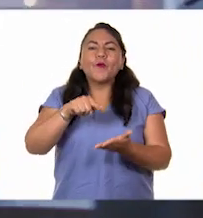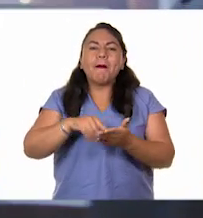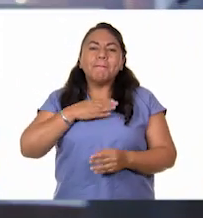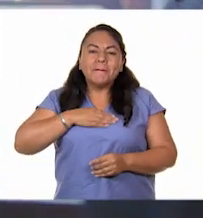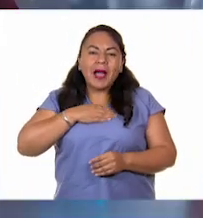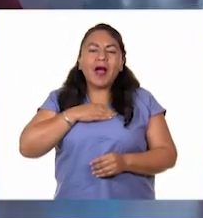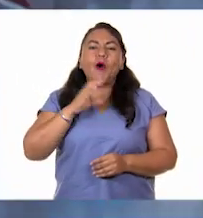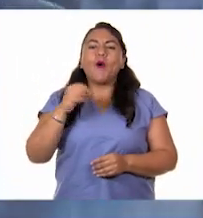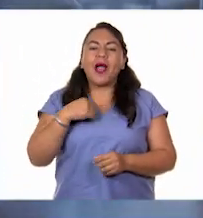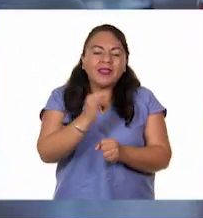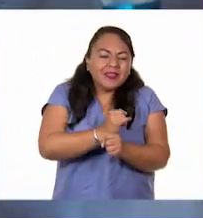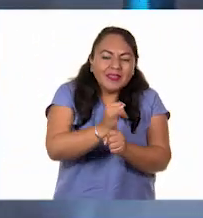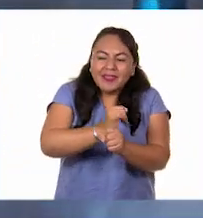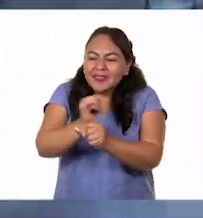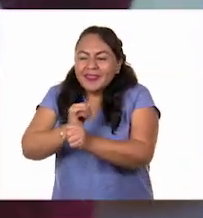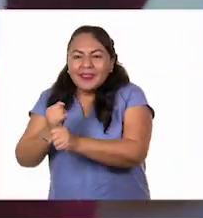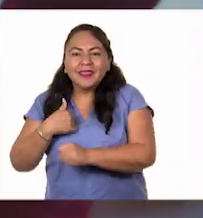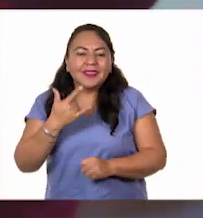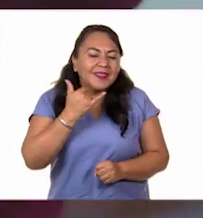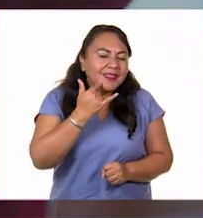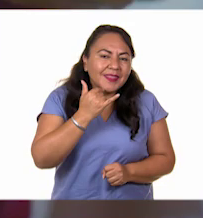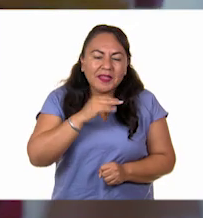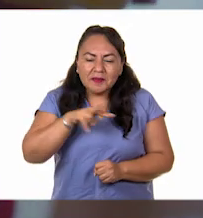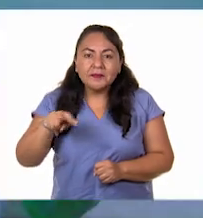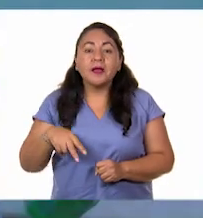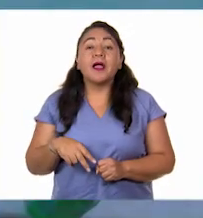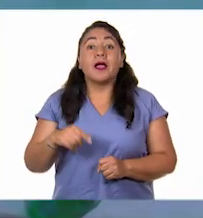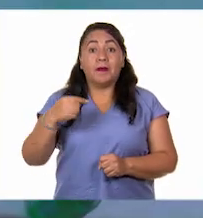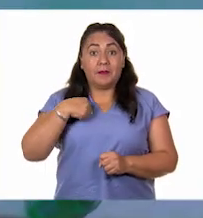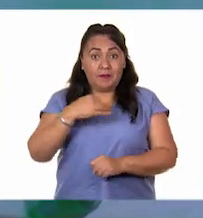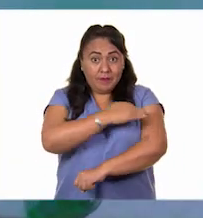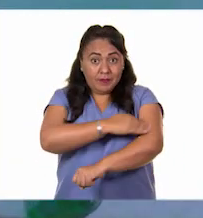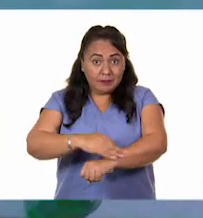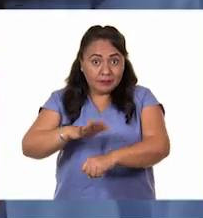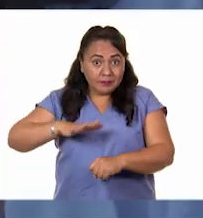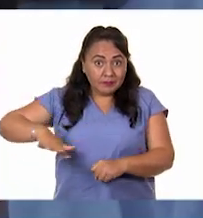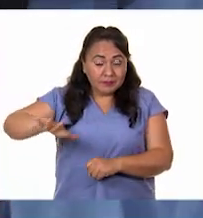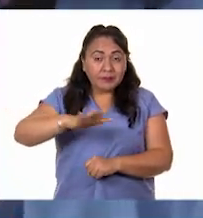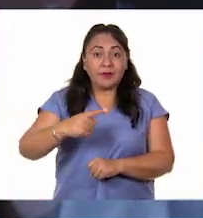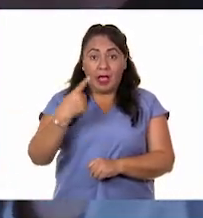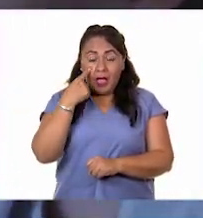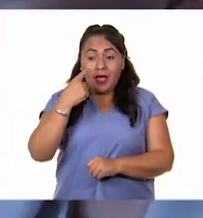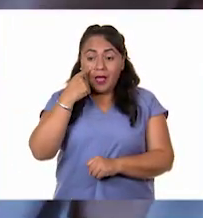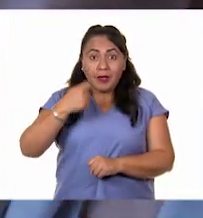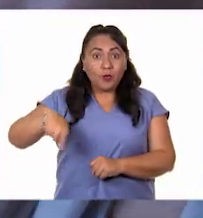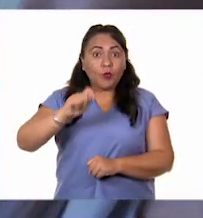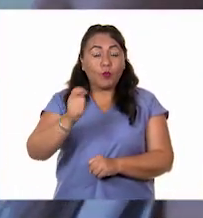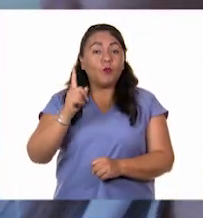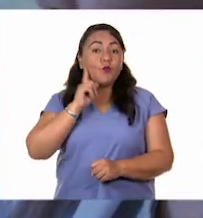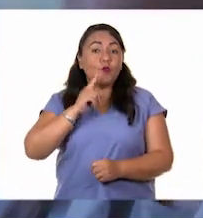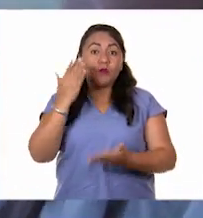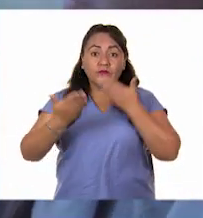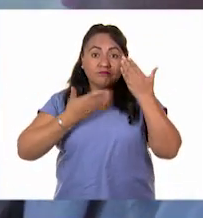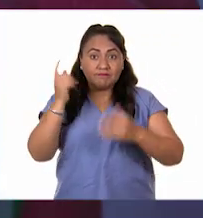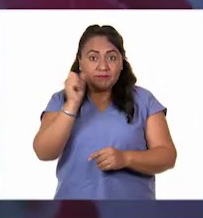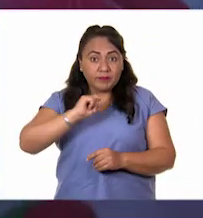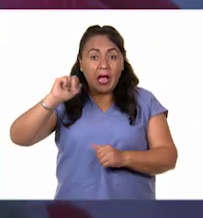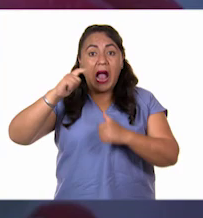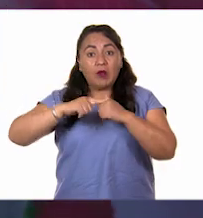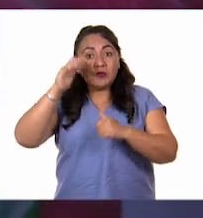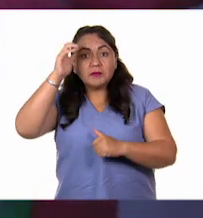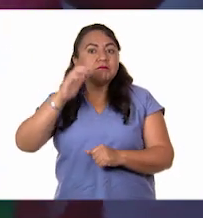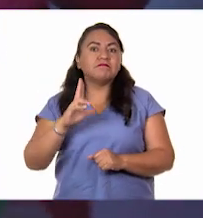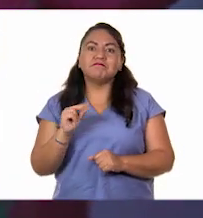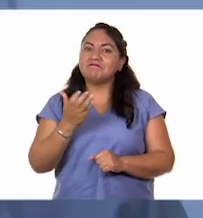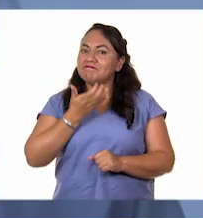y explorando todo lo que me encontraba a mi paso. En mi familia, no era tan común que alguna mujer estudiara profesionalmente alguna